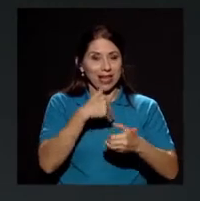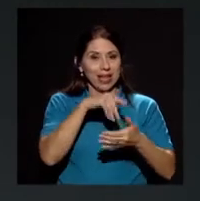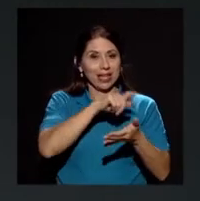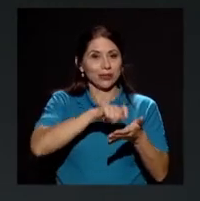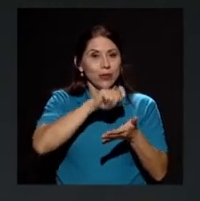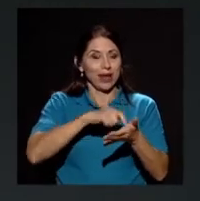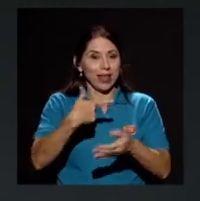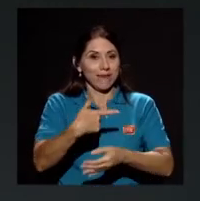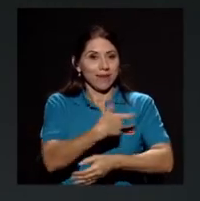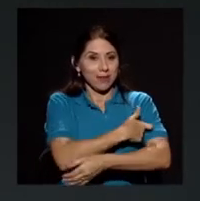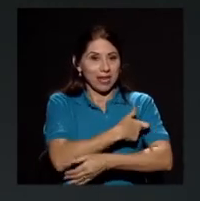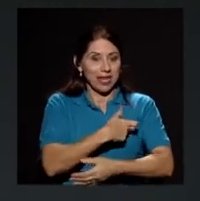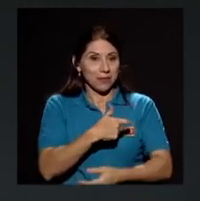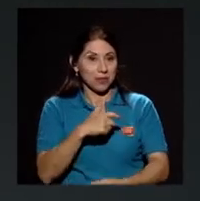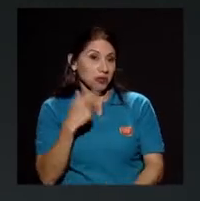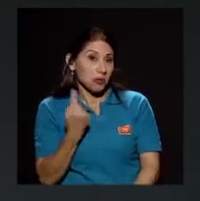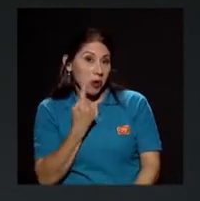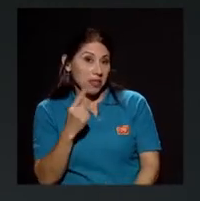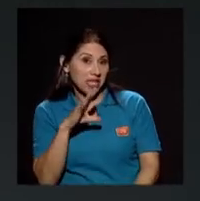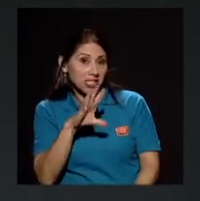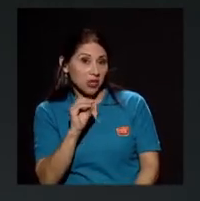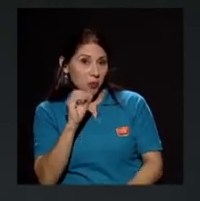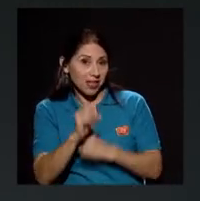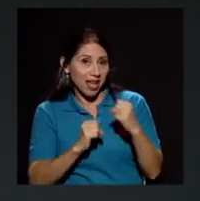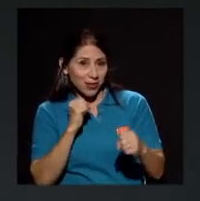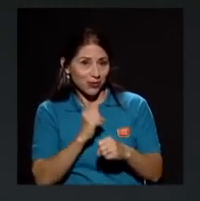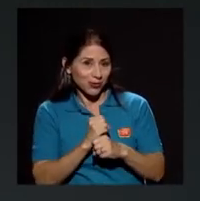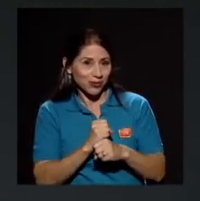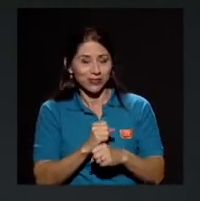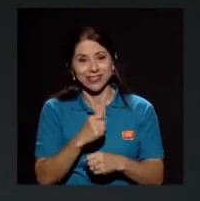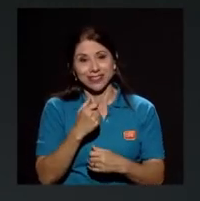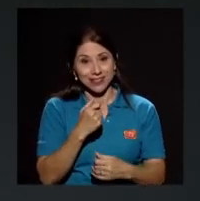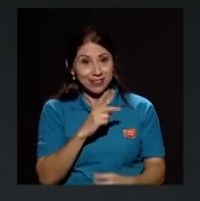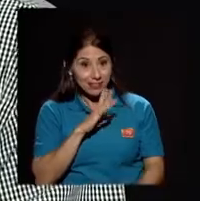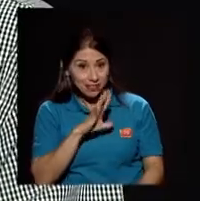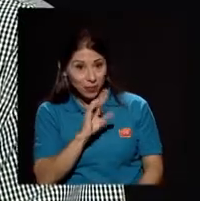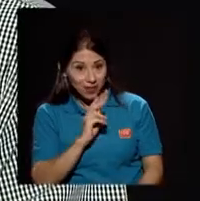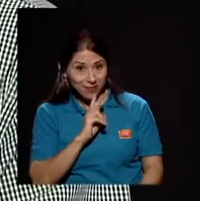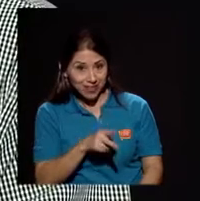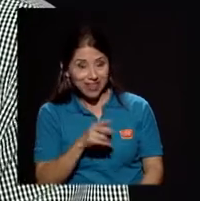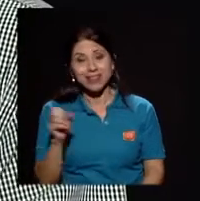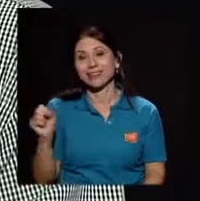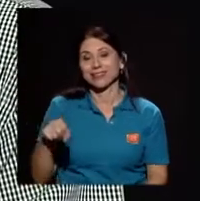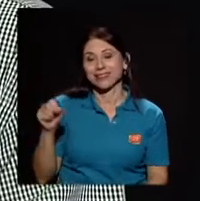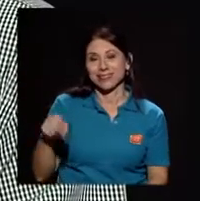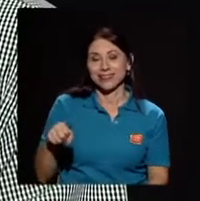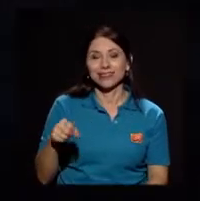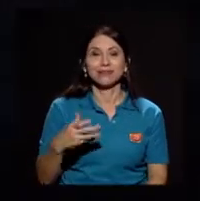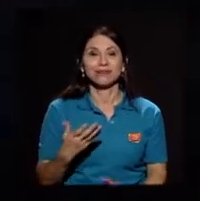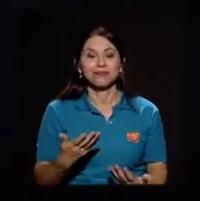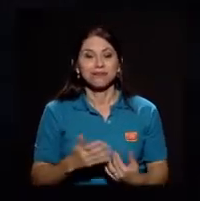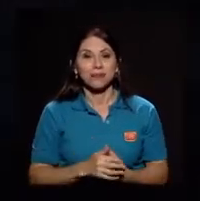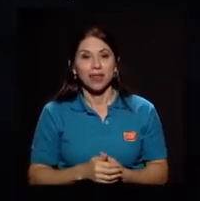50 años, 50, ¿verdad? Sí, señor, 50. Entonces,